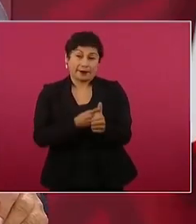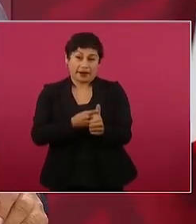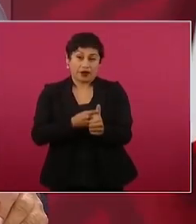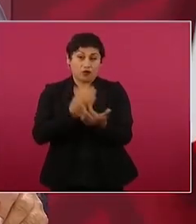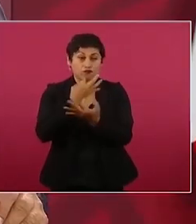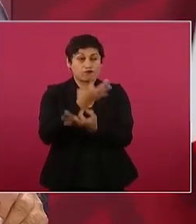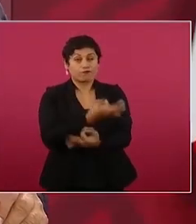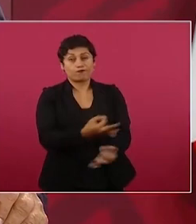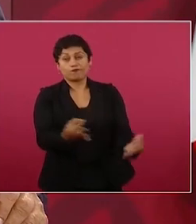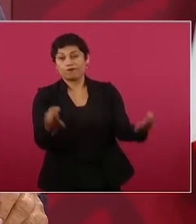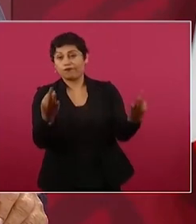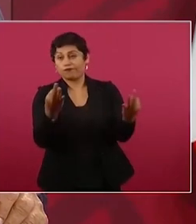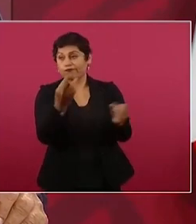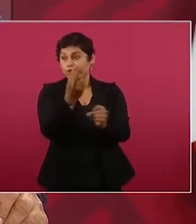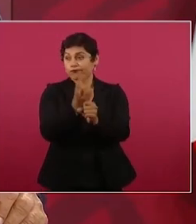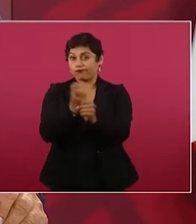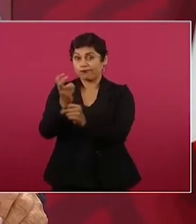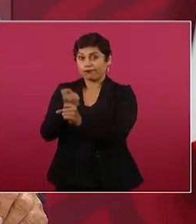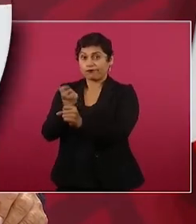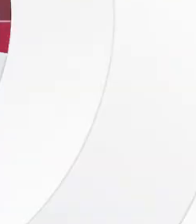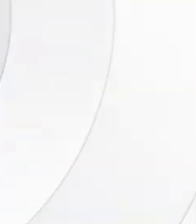y se inscriben